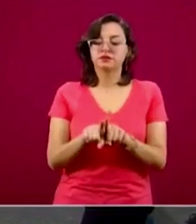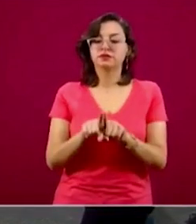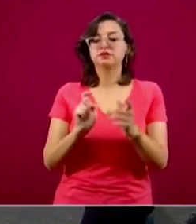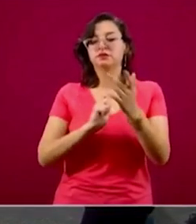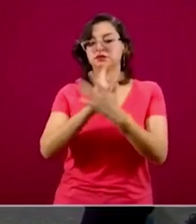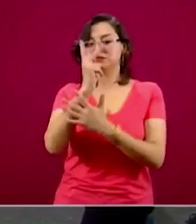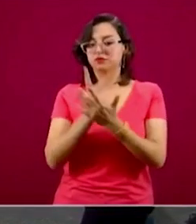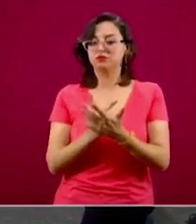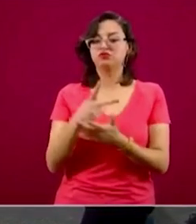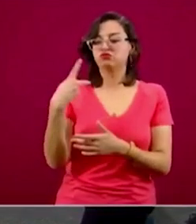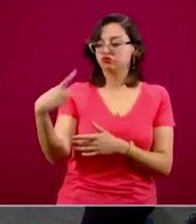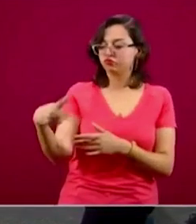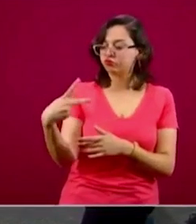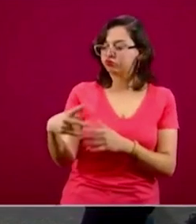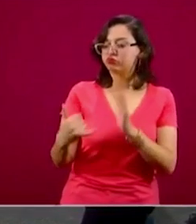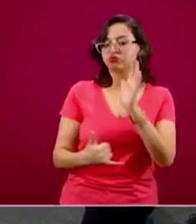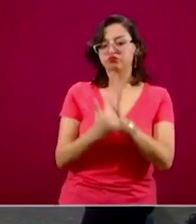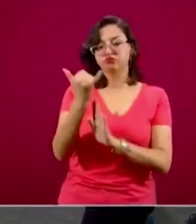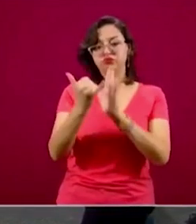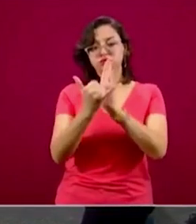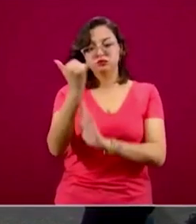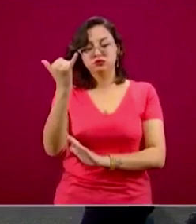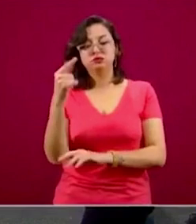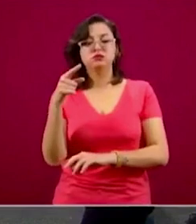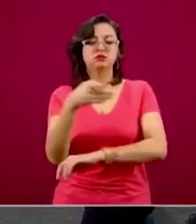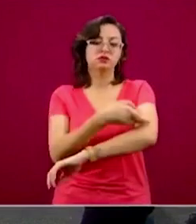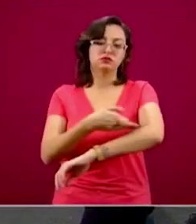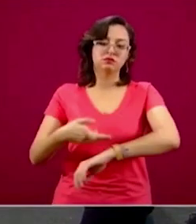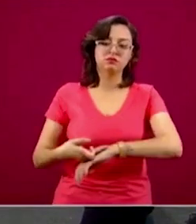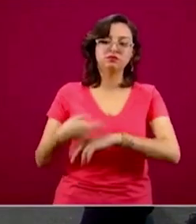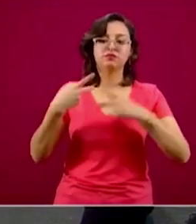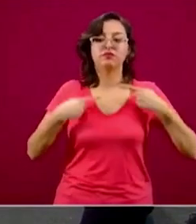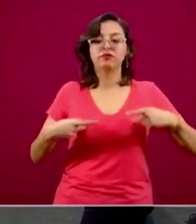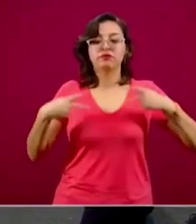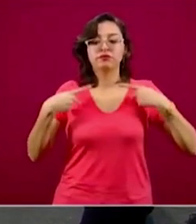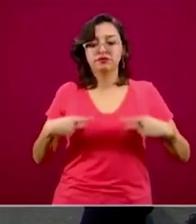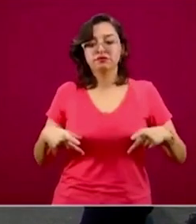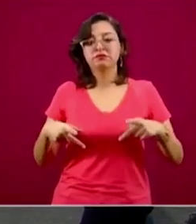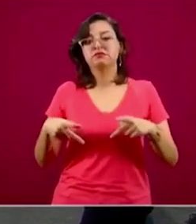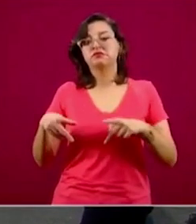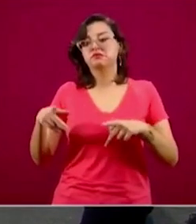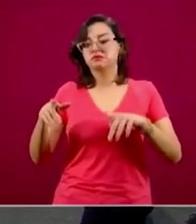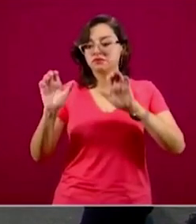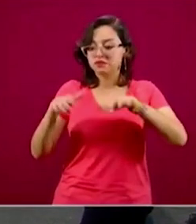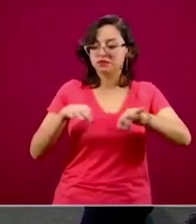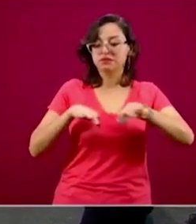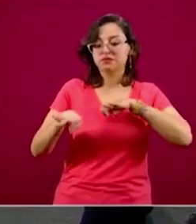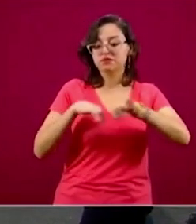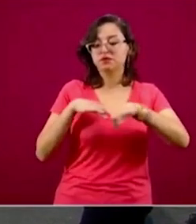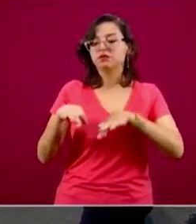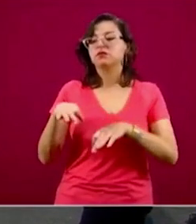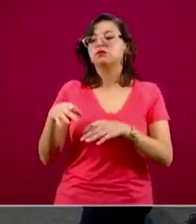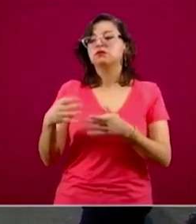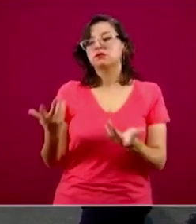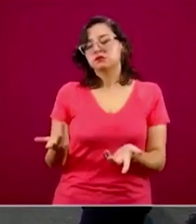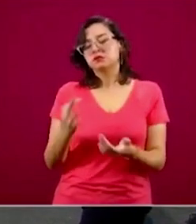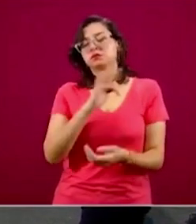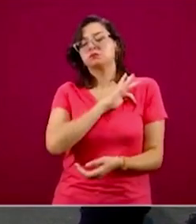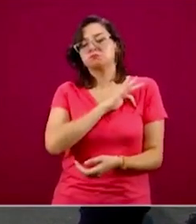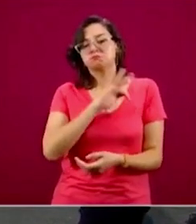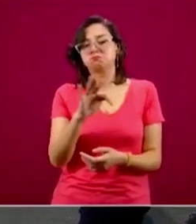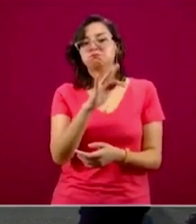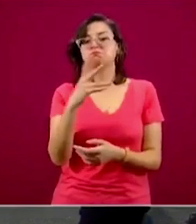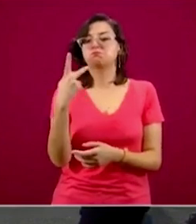Construyes, el cual le va a permitir a las familias de los trabajadores eficientar más la